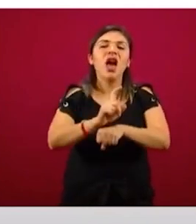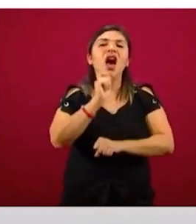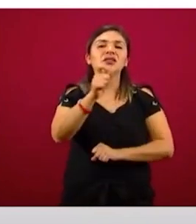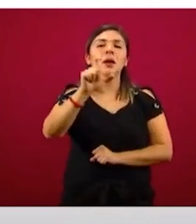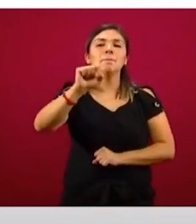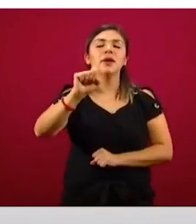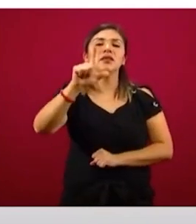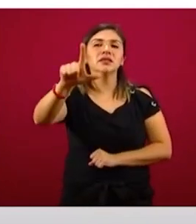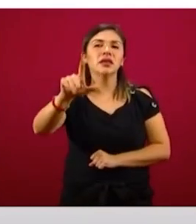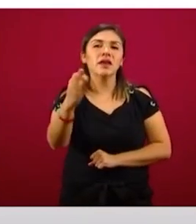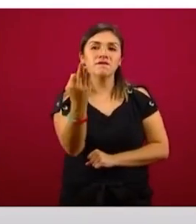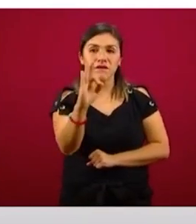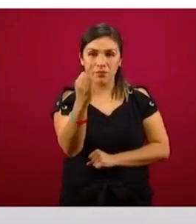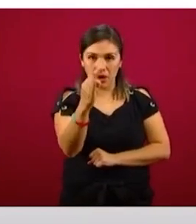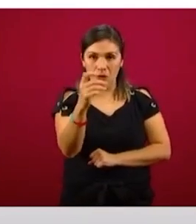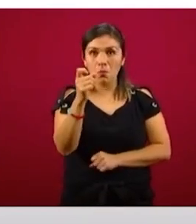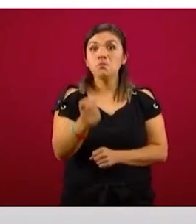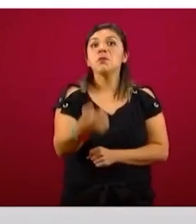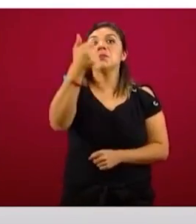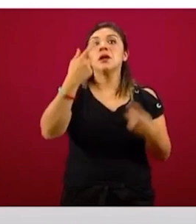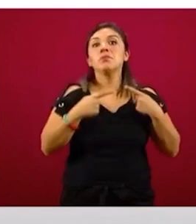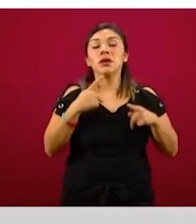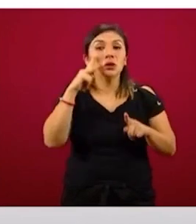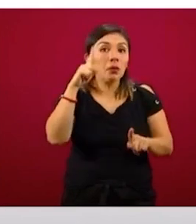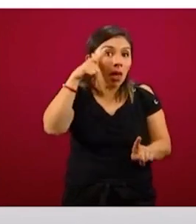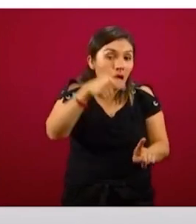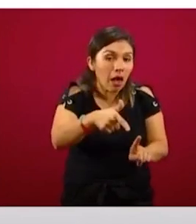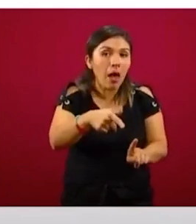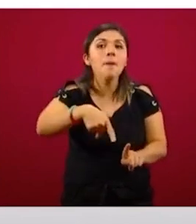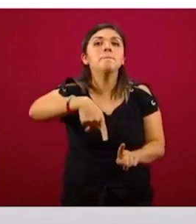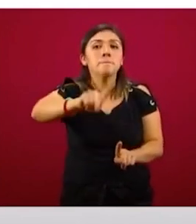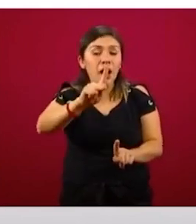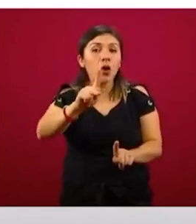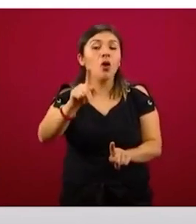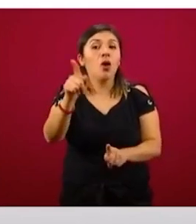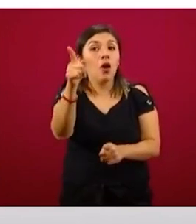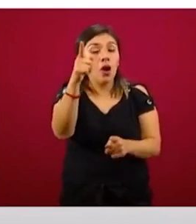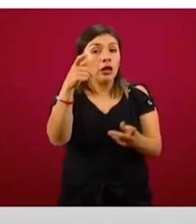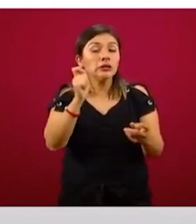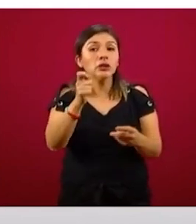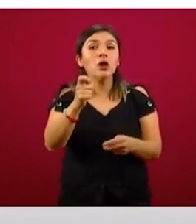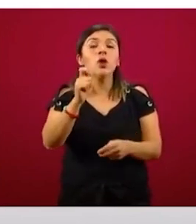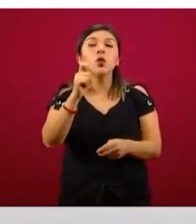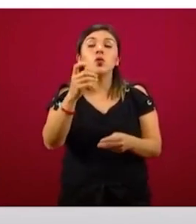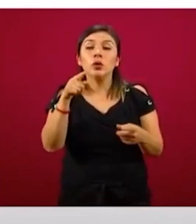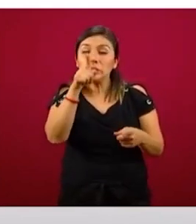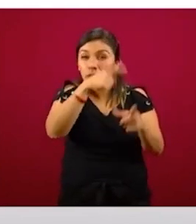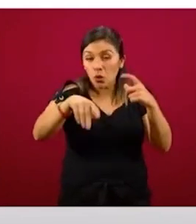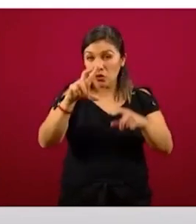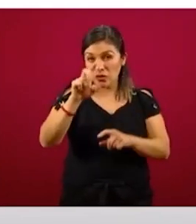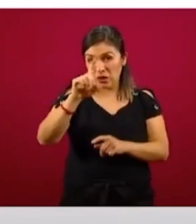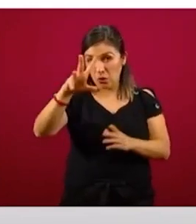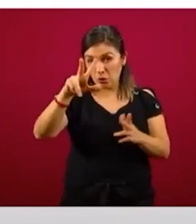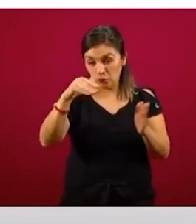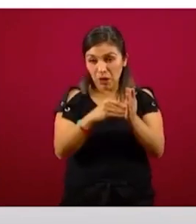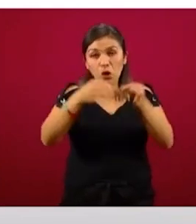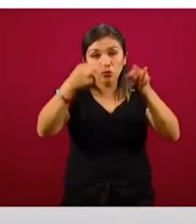de febrero, que se confirmó el primer caso. Sin embargo, es sólo la cuarta parte de estos, 8 mil